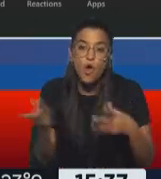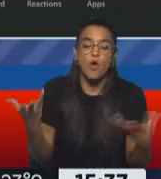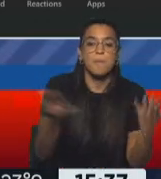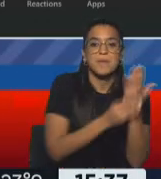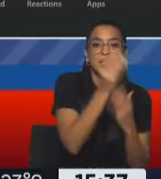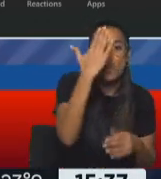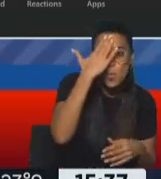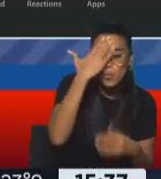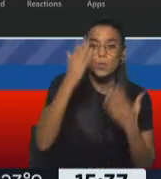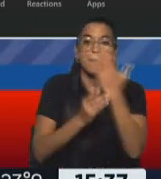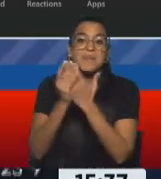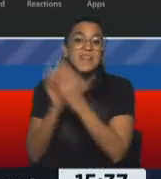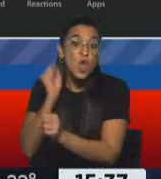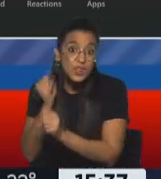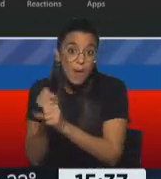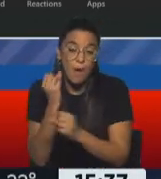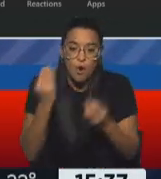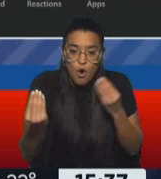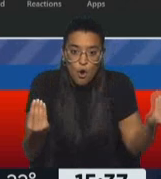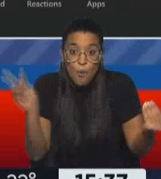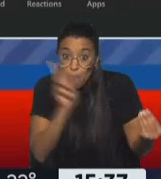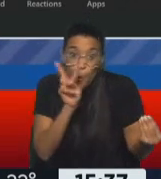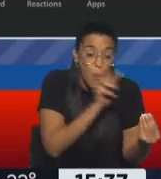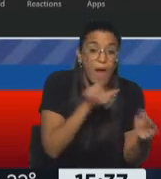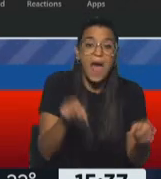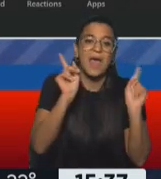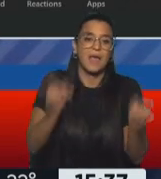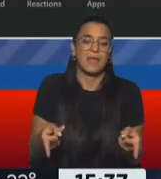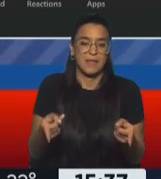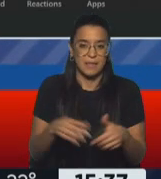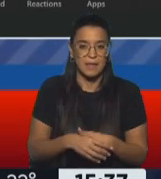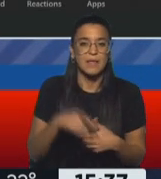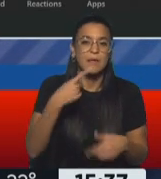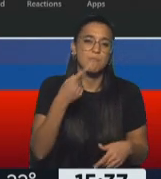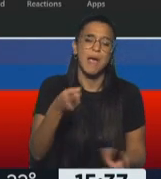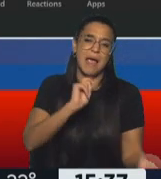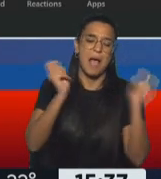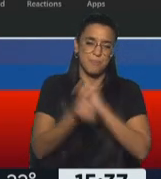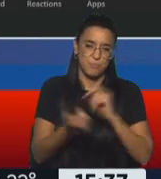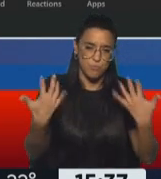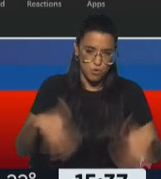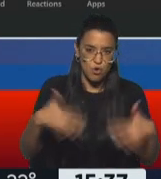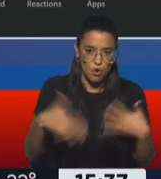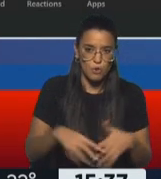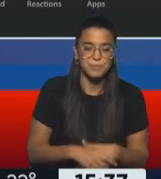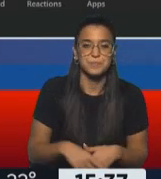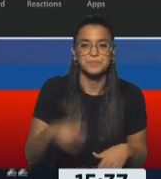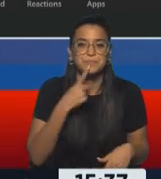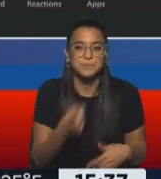Cultura y en el Ministerio de Trabajo se está dando también una, digamos, un giro en